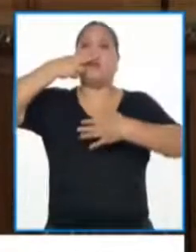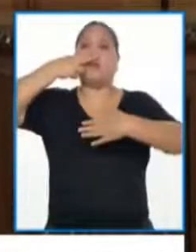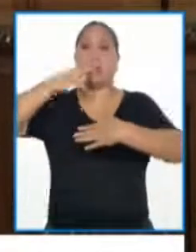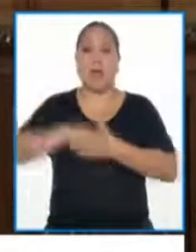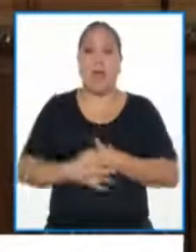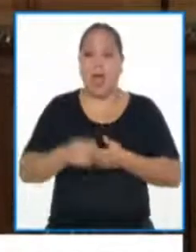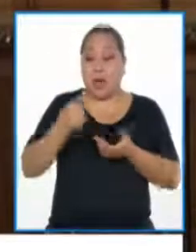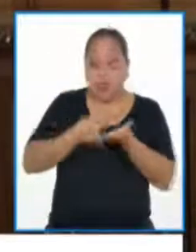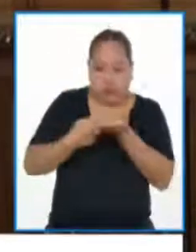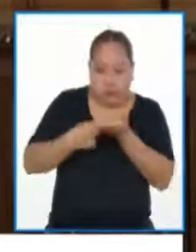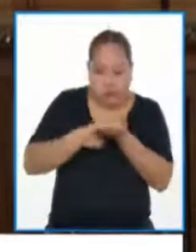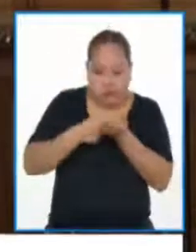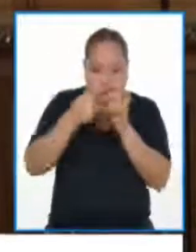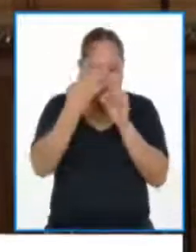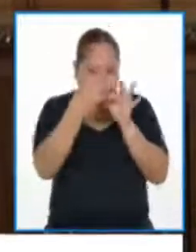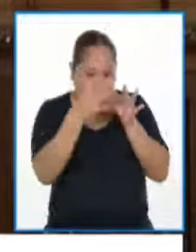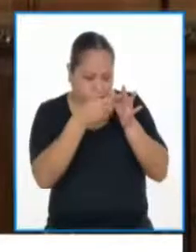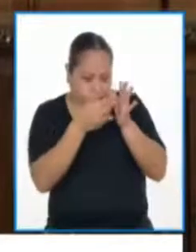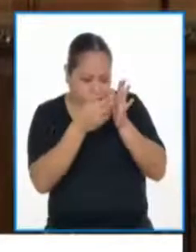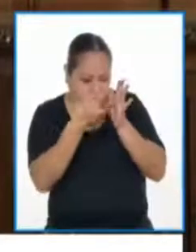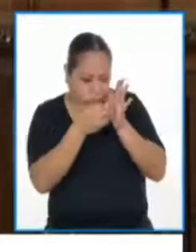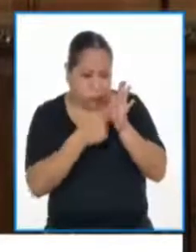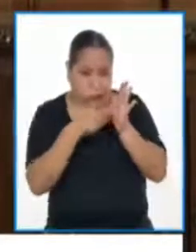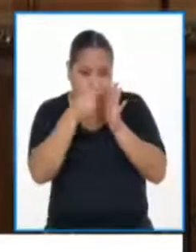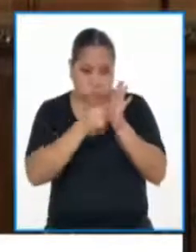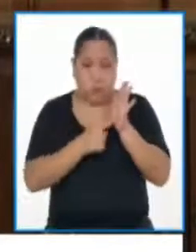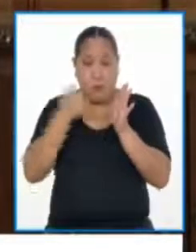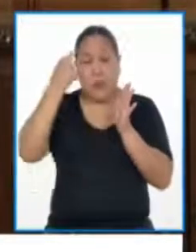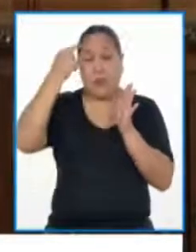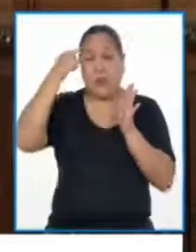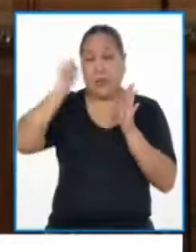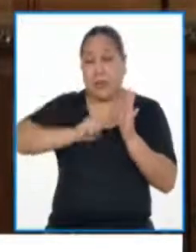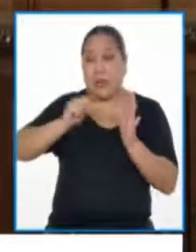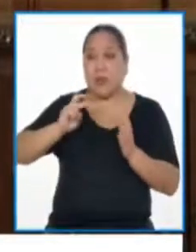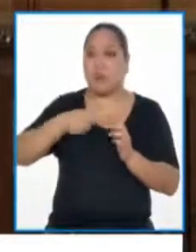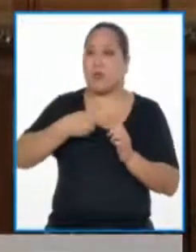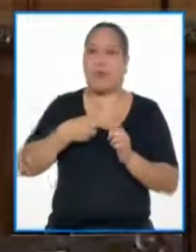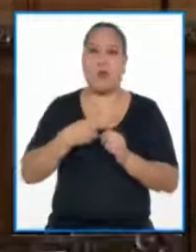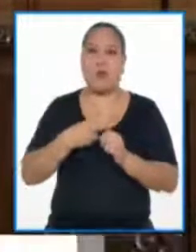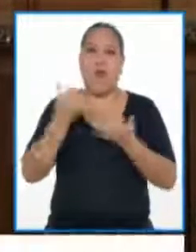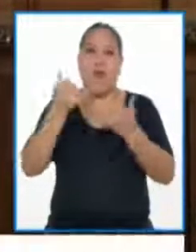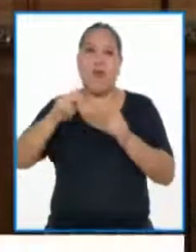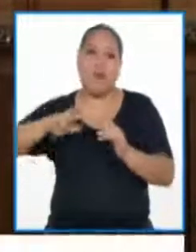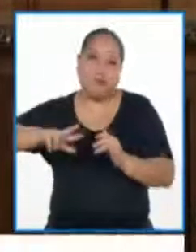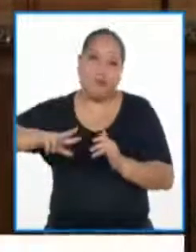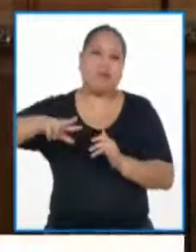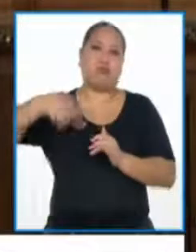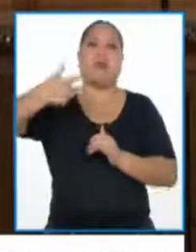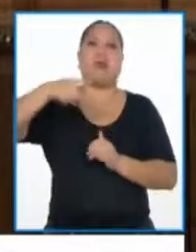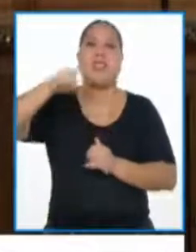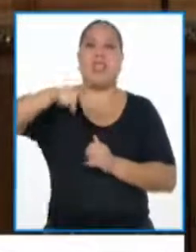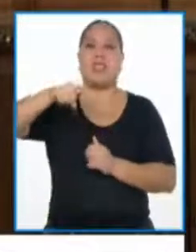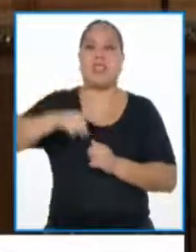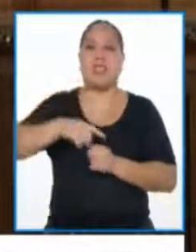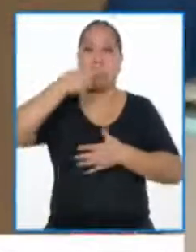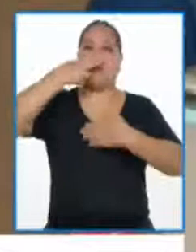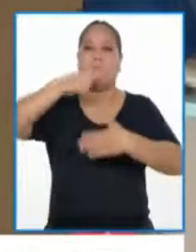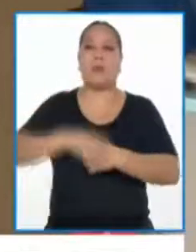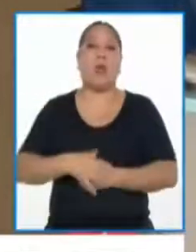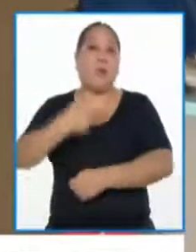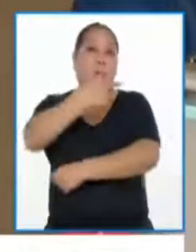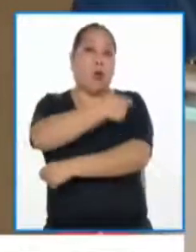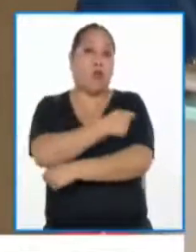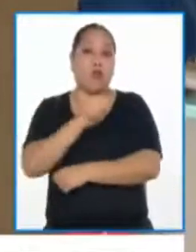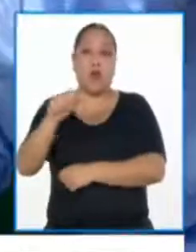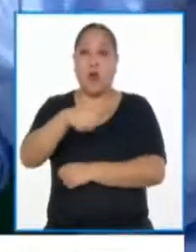hicimos de oxígeno, lo que teníamos, pensábamos que podía doblarse, se ha triplicado. Sobre la vacunación a extranjeros, explicó